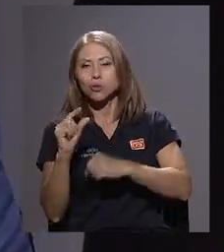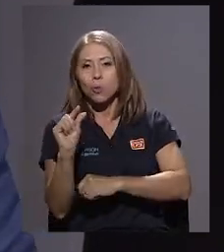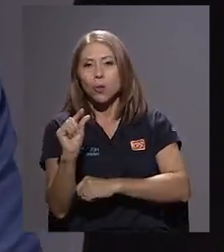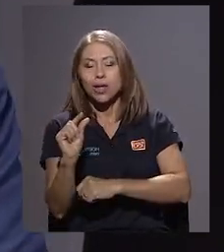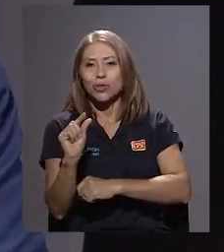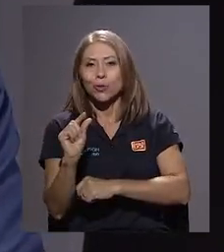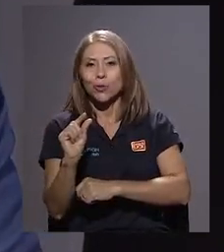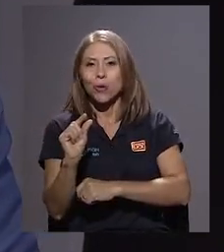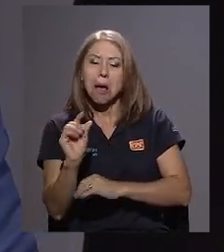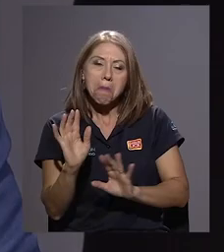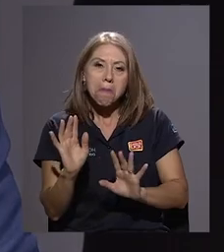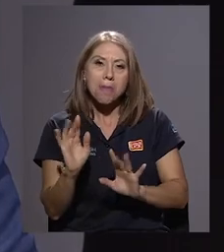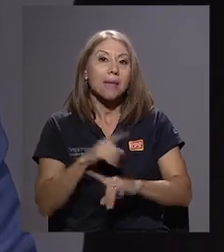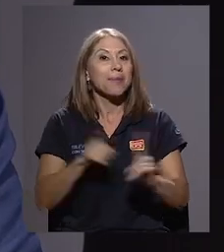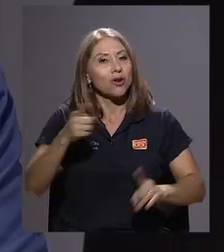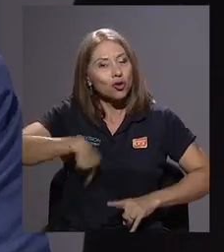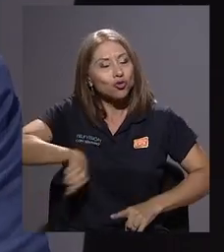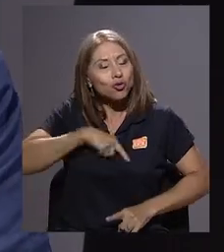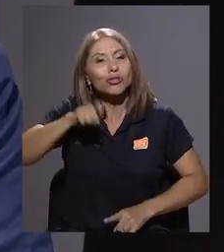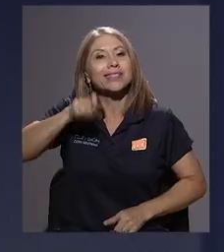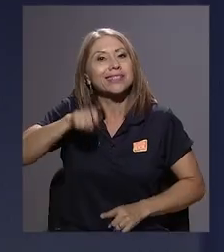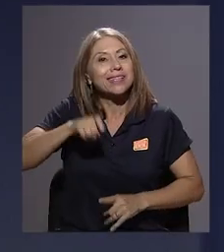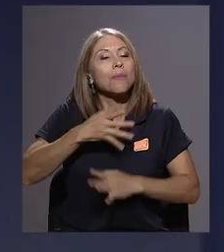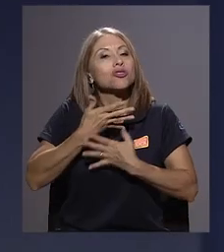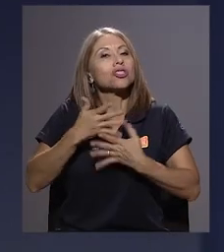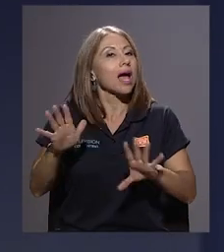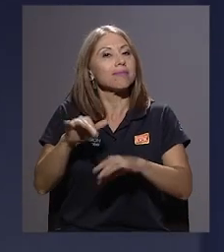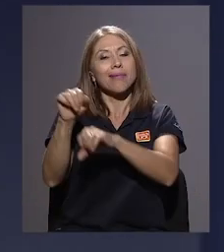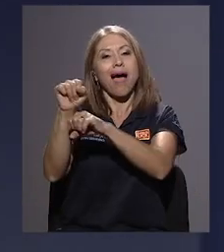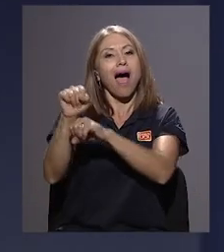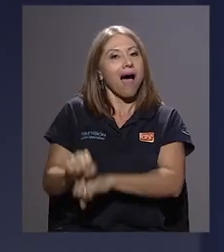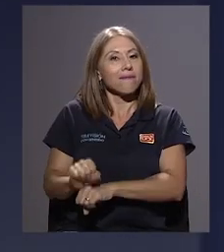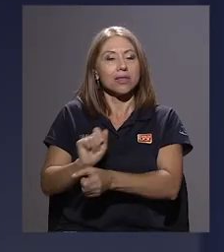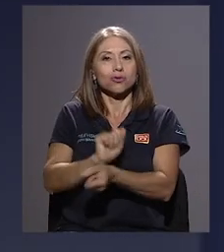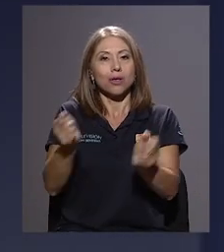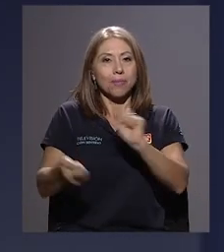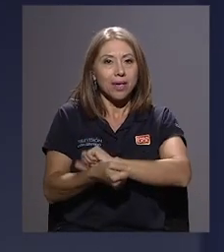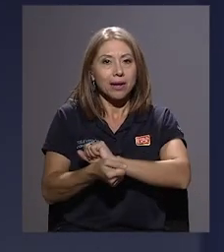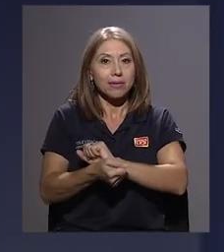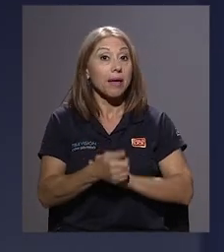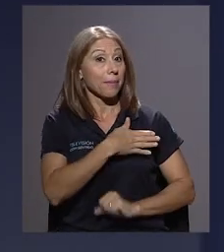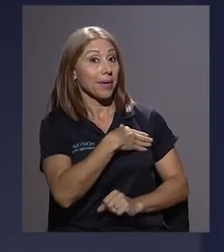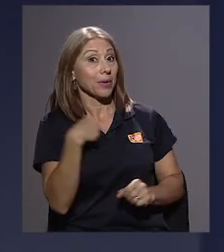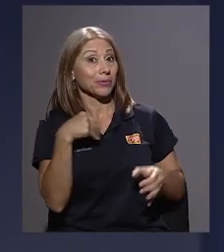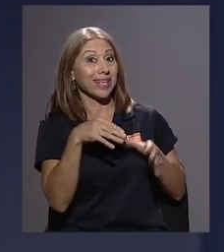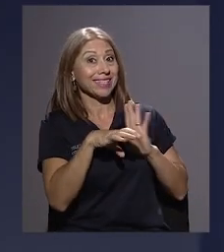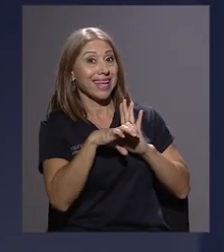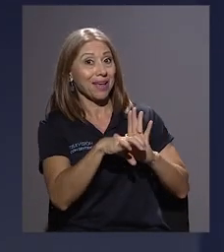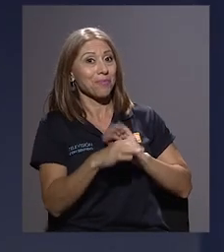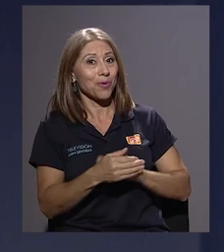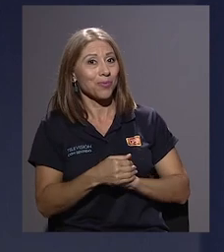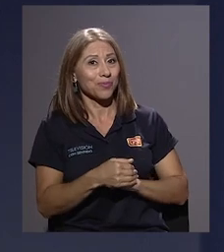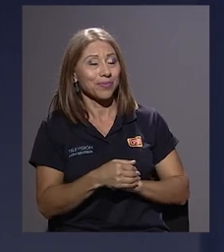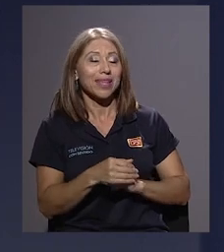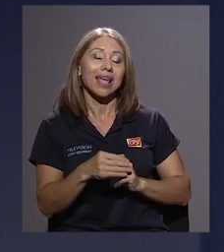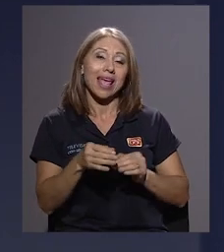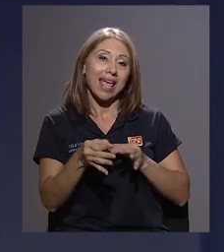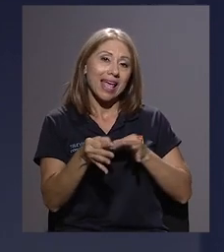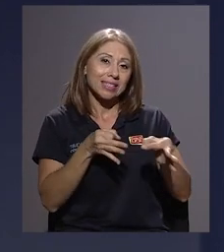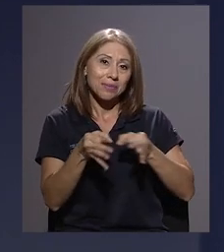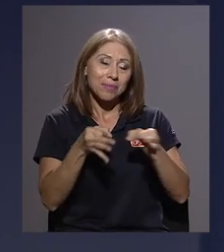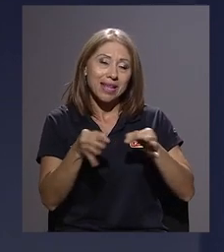pero en este caso sí necesitamos cambiar ya de hábitos. Me encanta ese ejemplo. Explica bien cómo podemos tener una gran cantidad